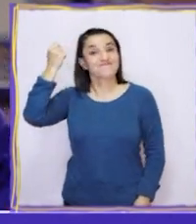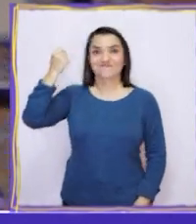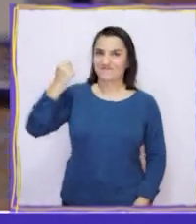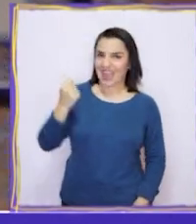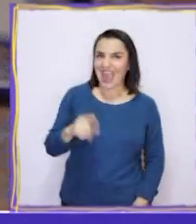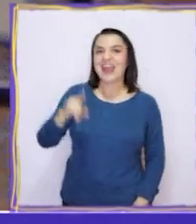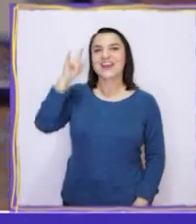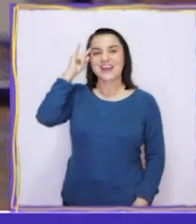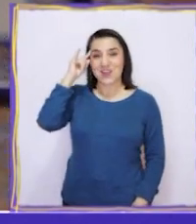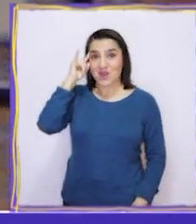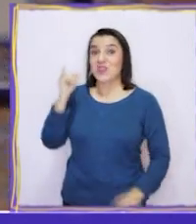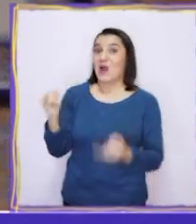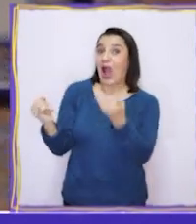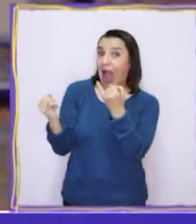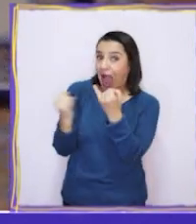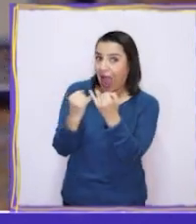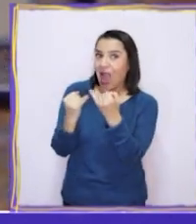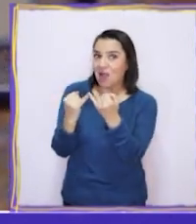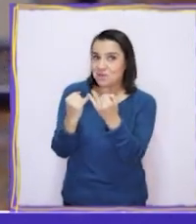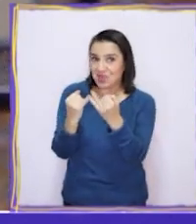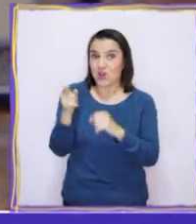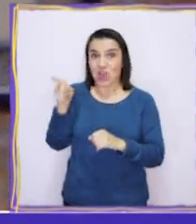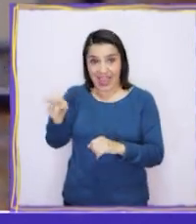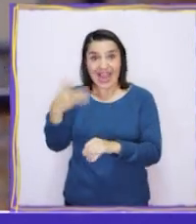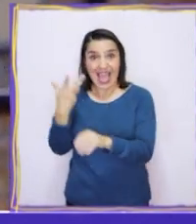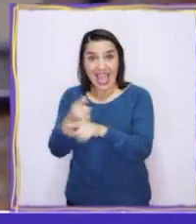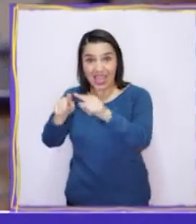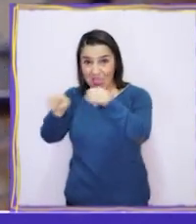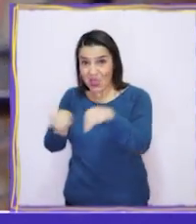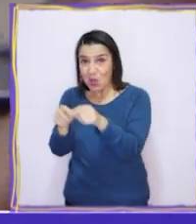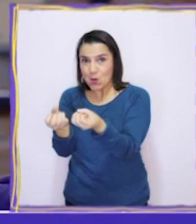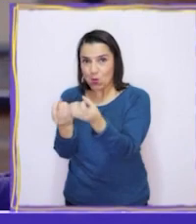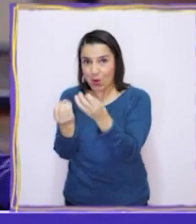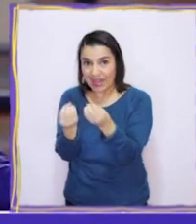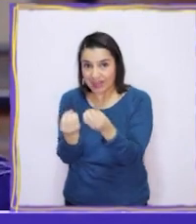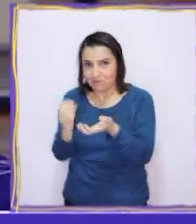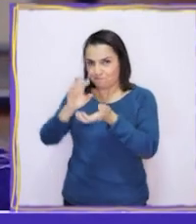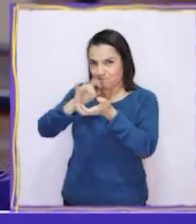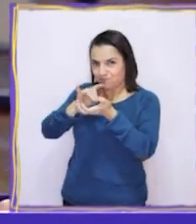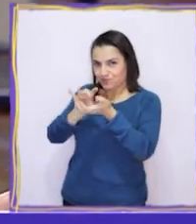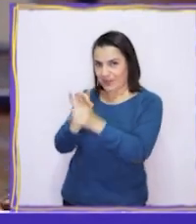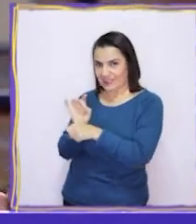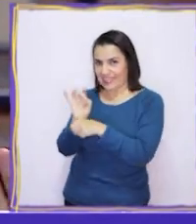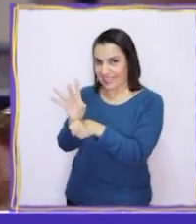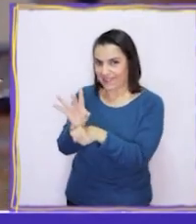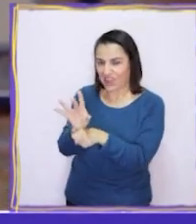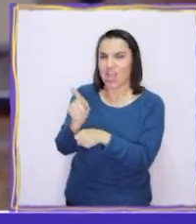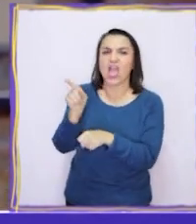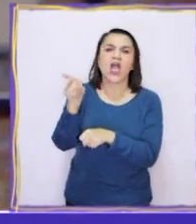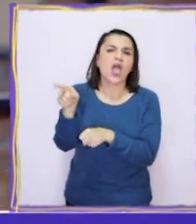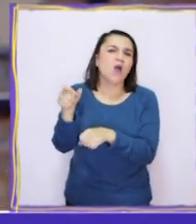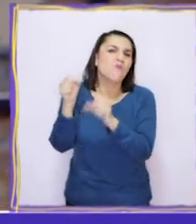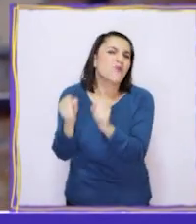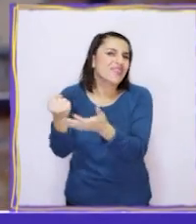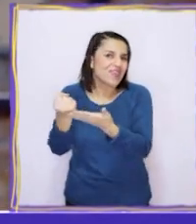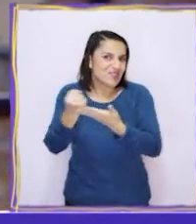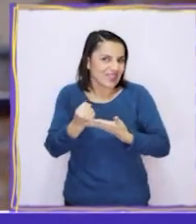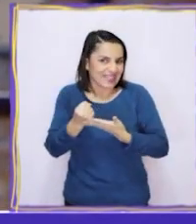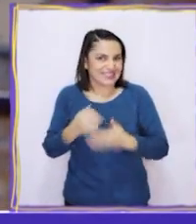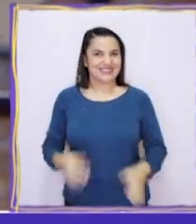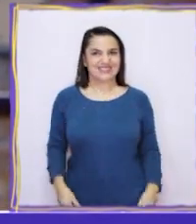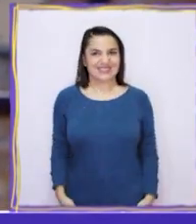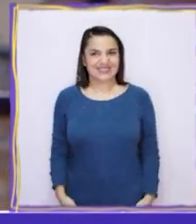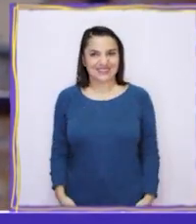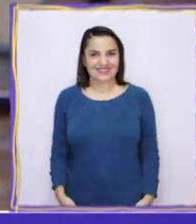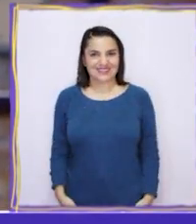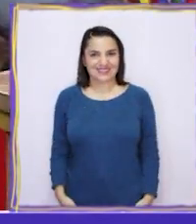Increíble. Recuerdo que yo tengo un amigo que también tiene una huerta. Le voy a escribir para ver si él me puede ayudar.